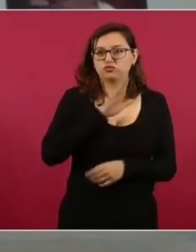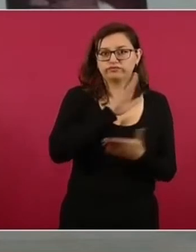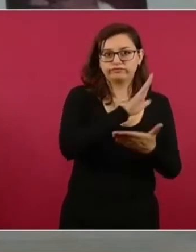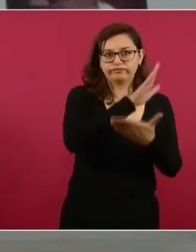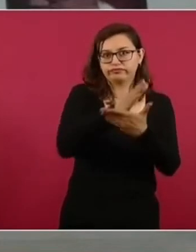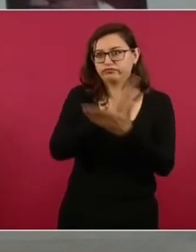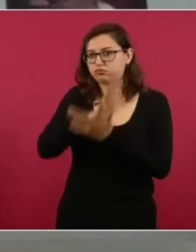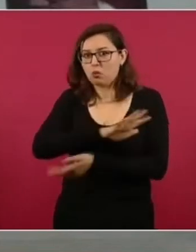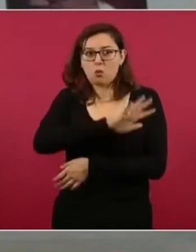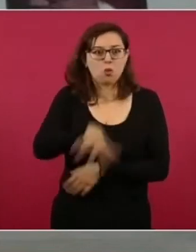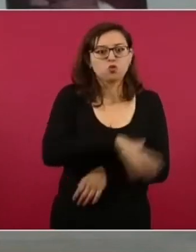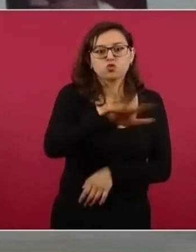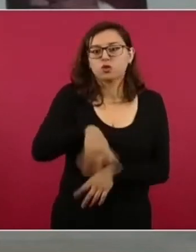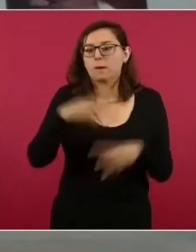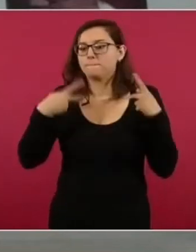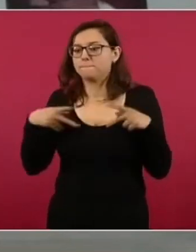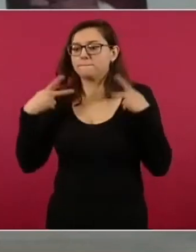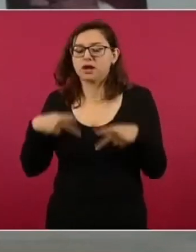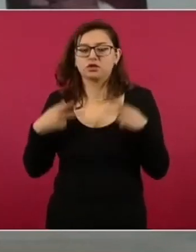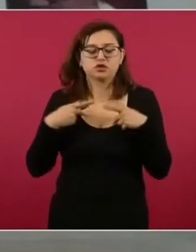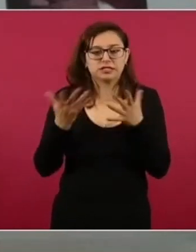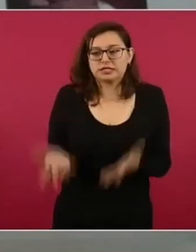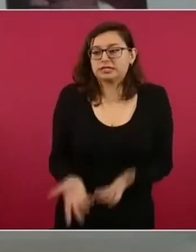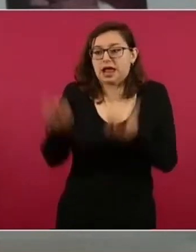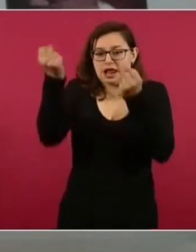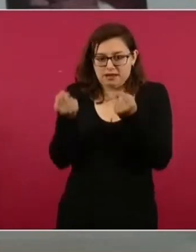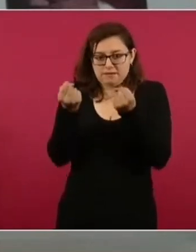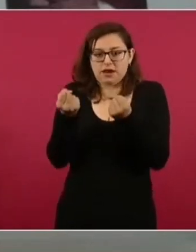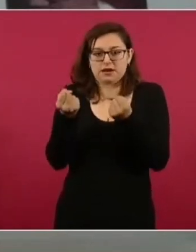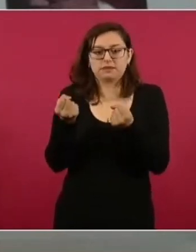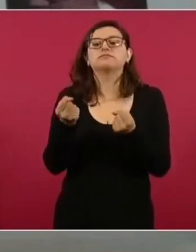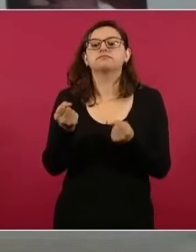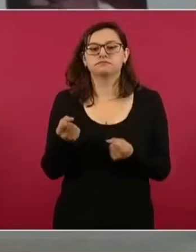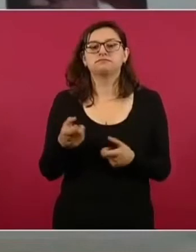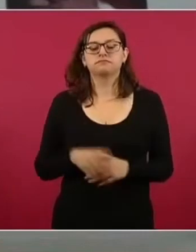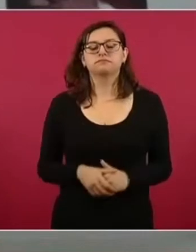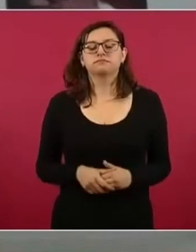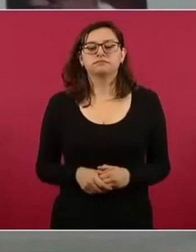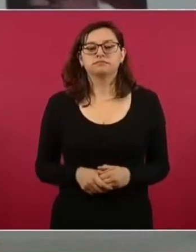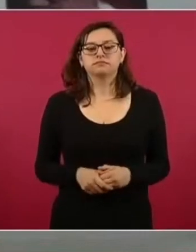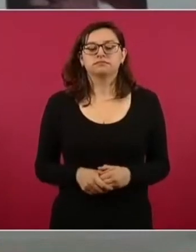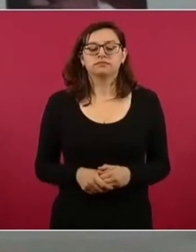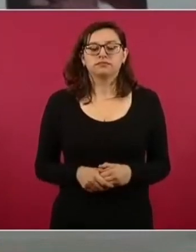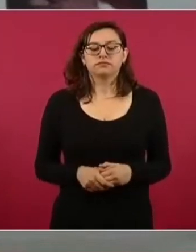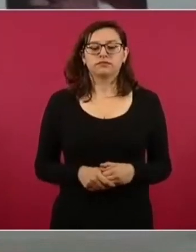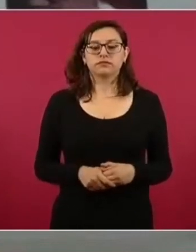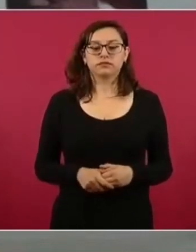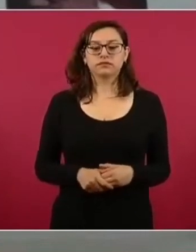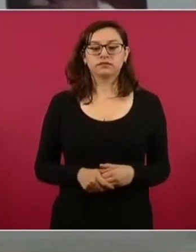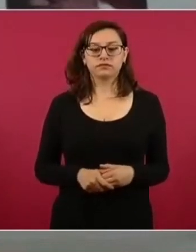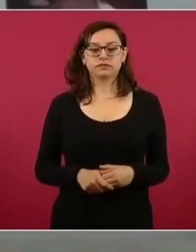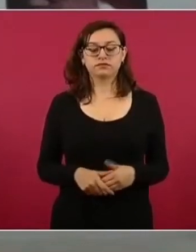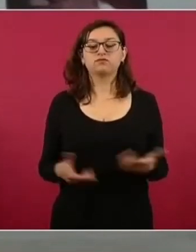y Santiago Oceanica para la búsqueda y el rescate de cuerpos. El día de hoy